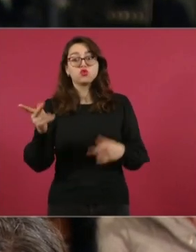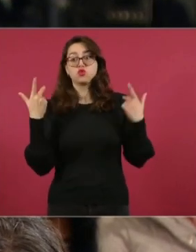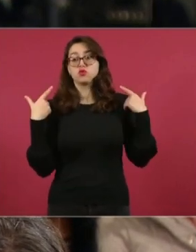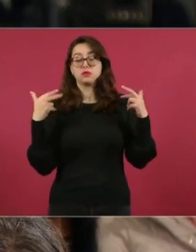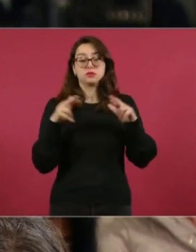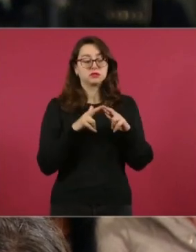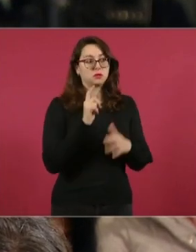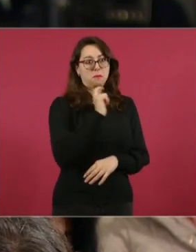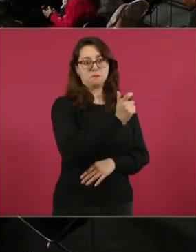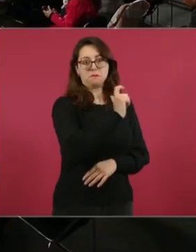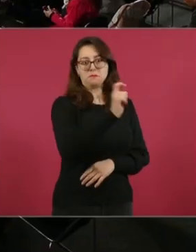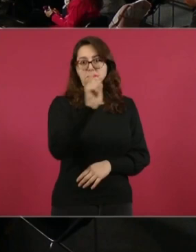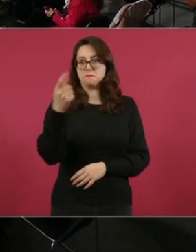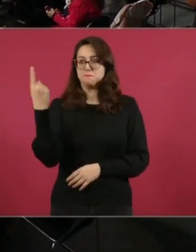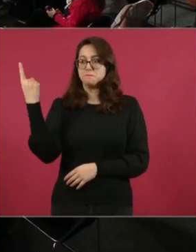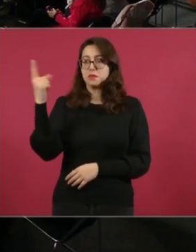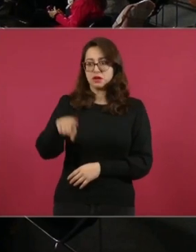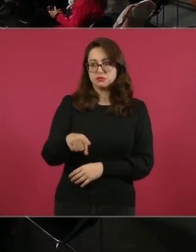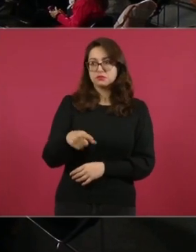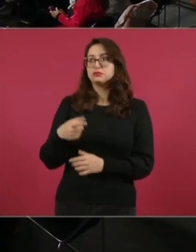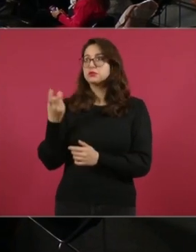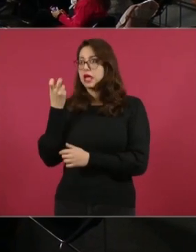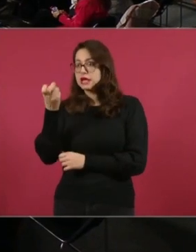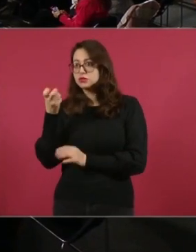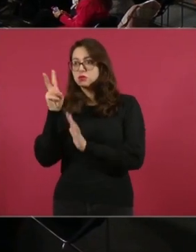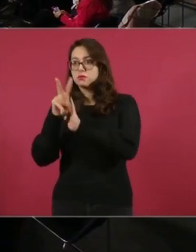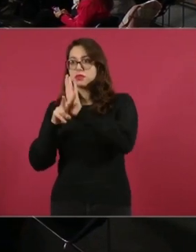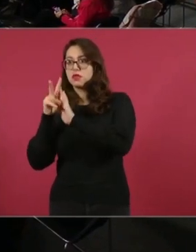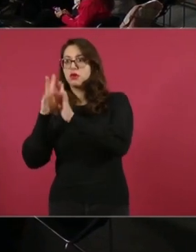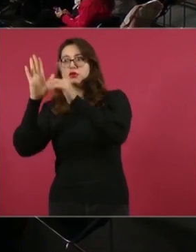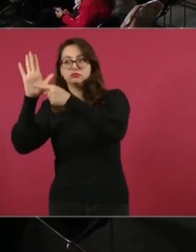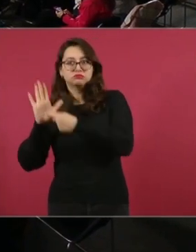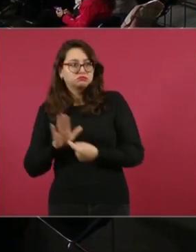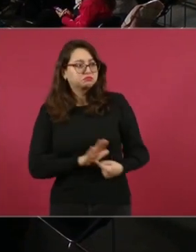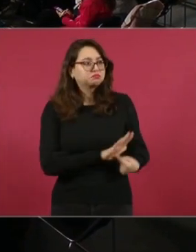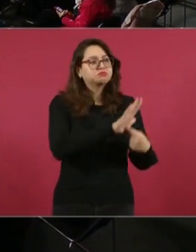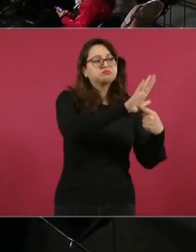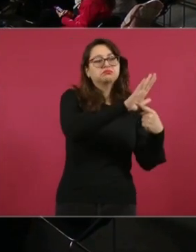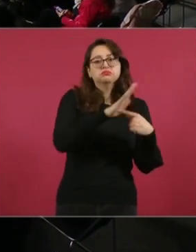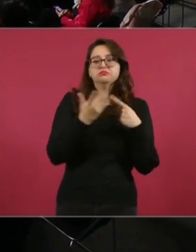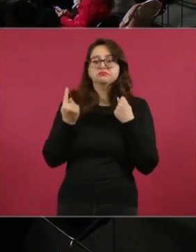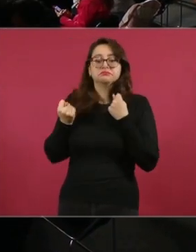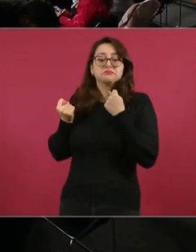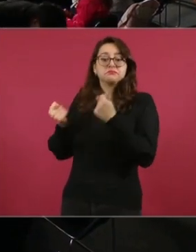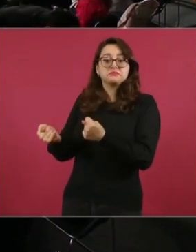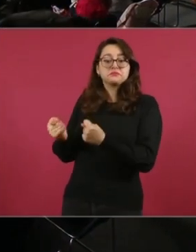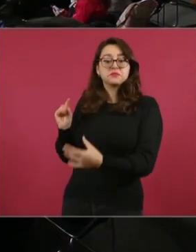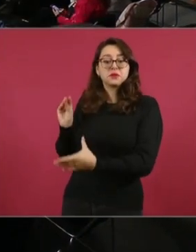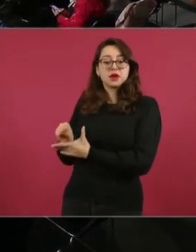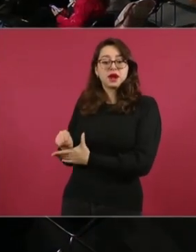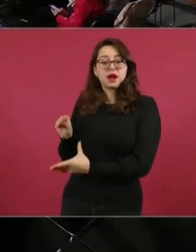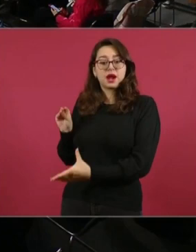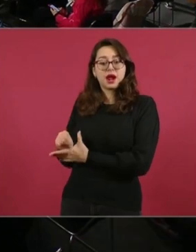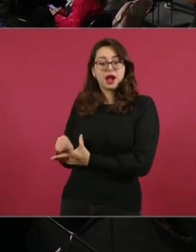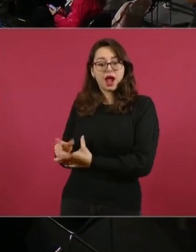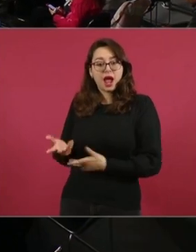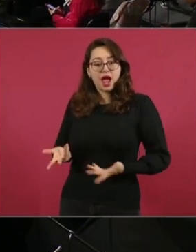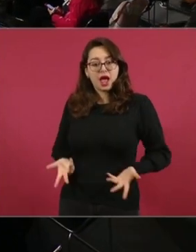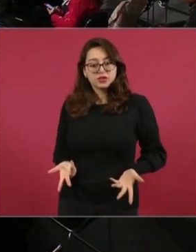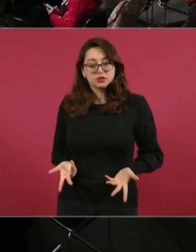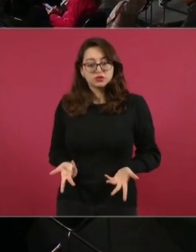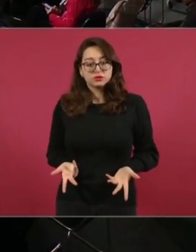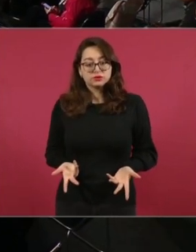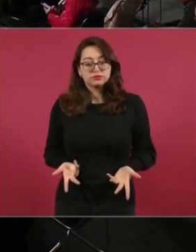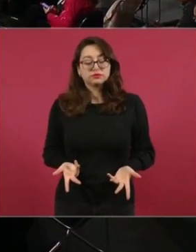México y que ya habían mandado los apoyos a los gobiernos de los estados, lo que le comentó usted, que hubiesen requerido para